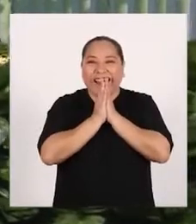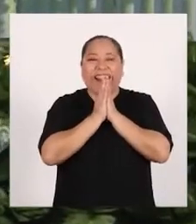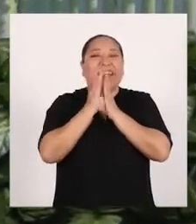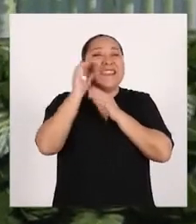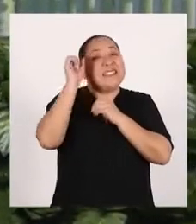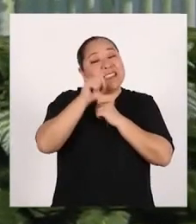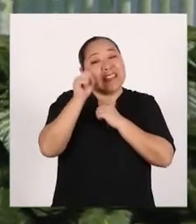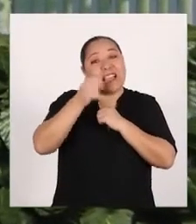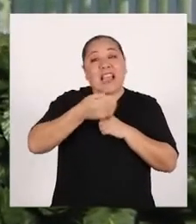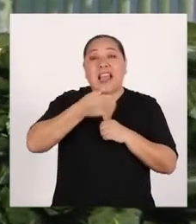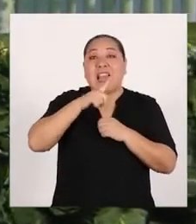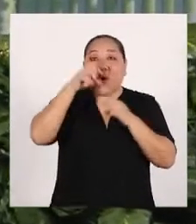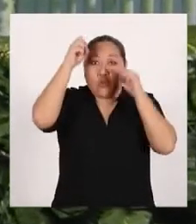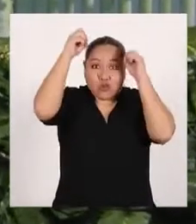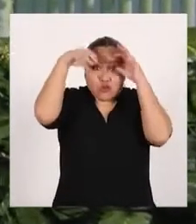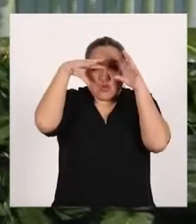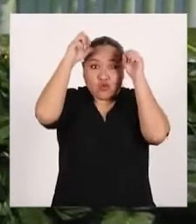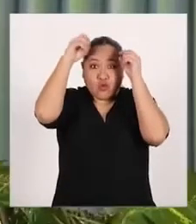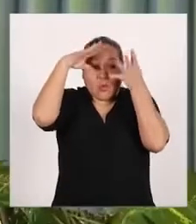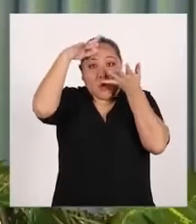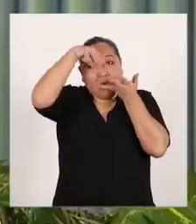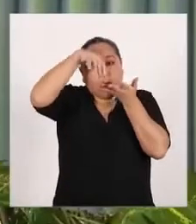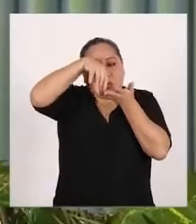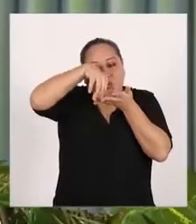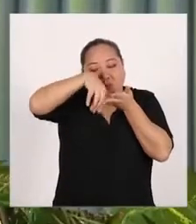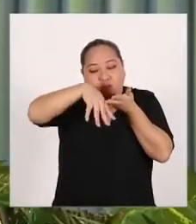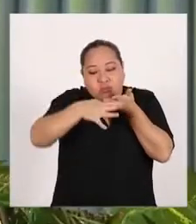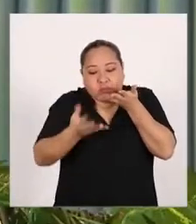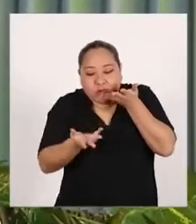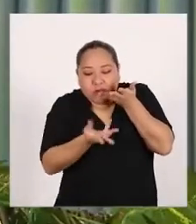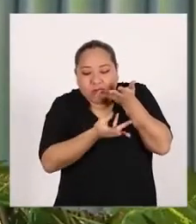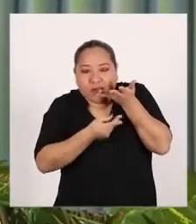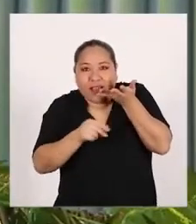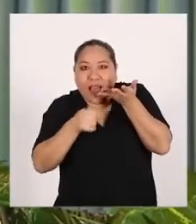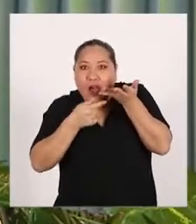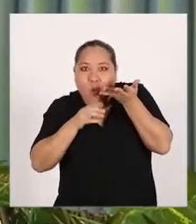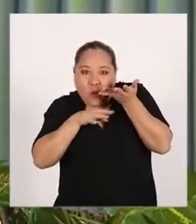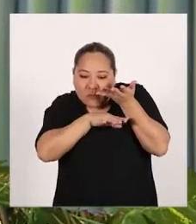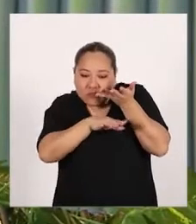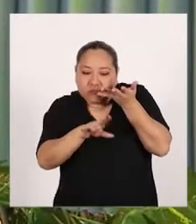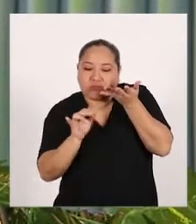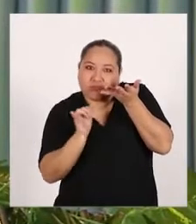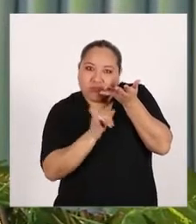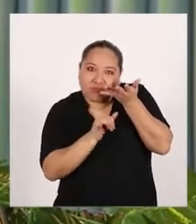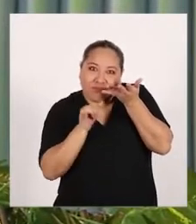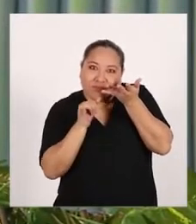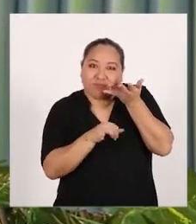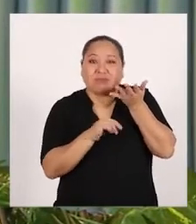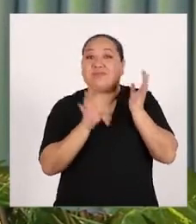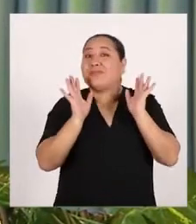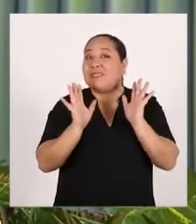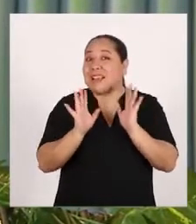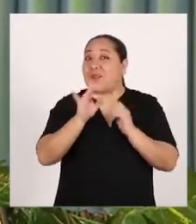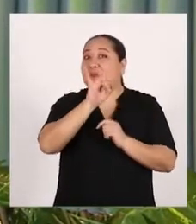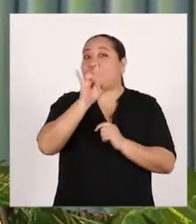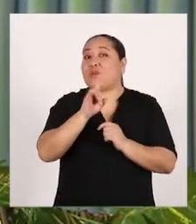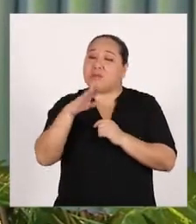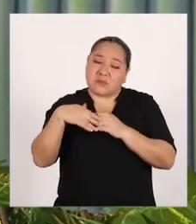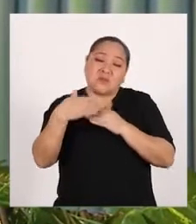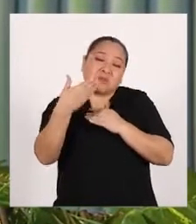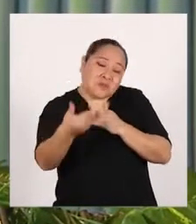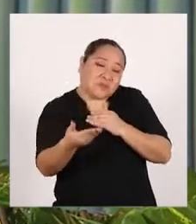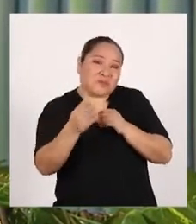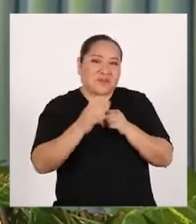Así que el agua de las lluvias puede quedar en el interior del suelo Pero puede usarse